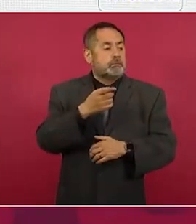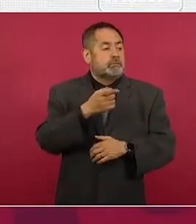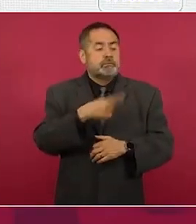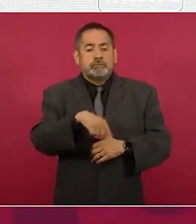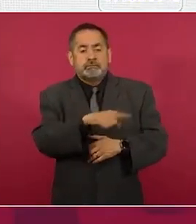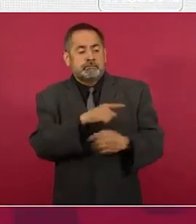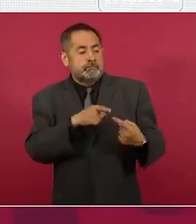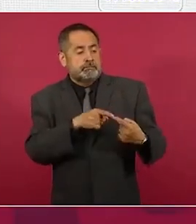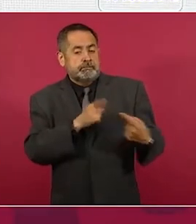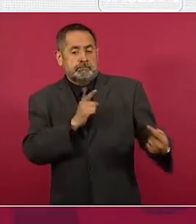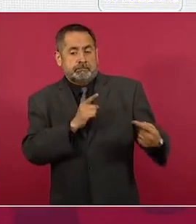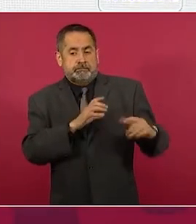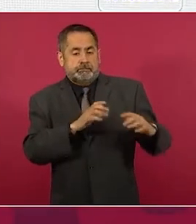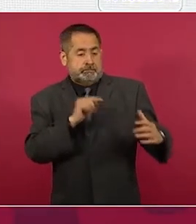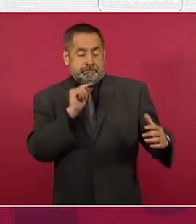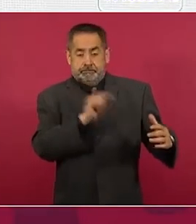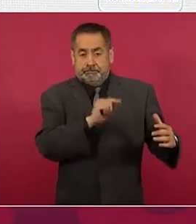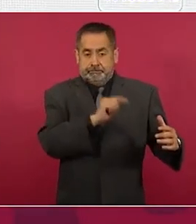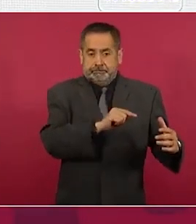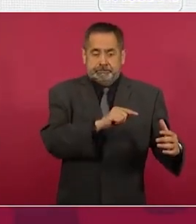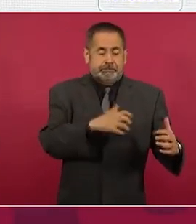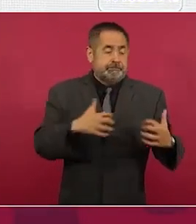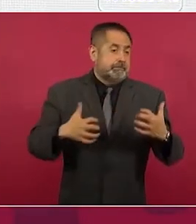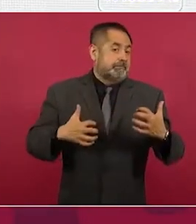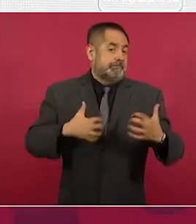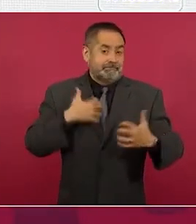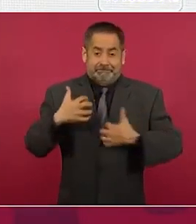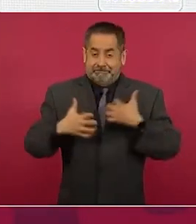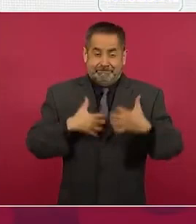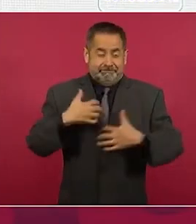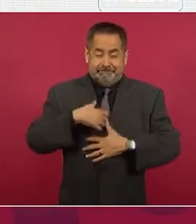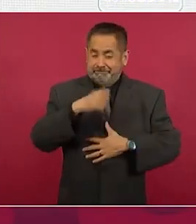que se enojan mucho,